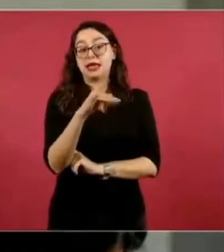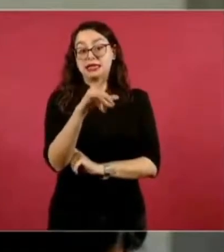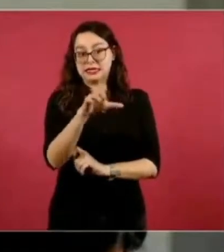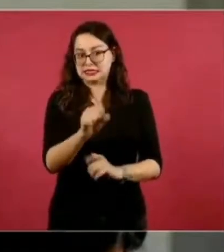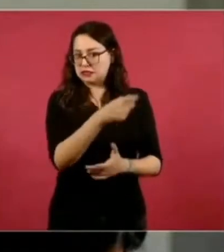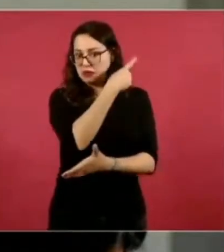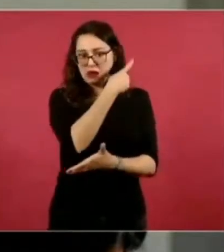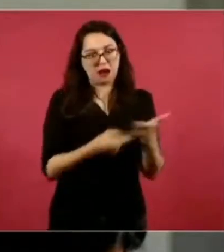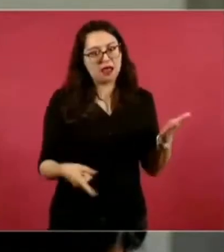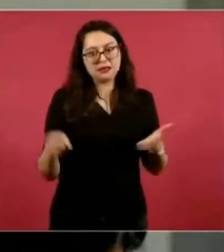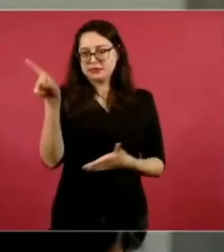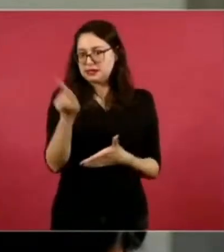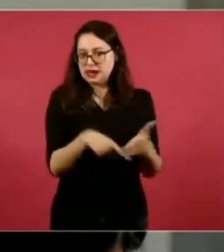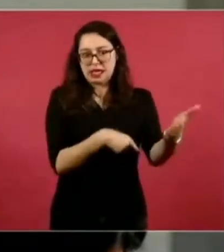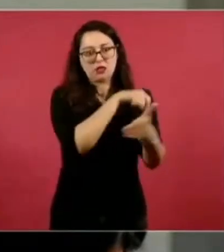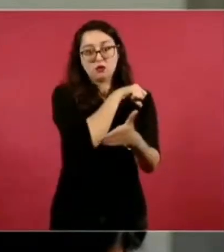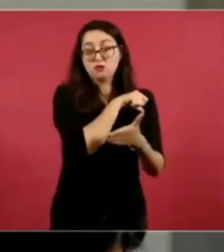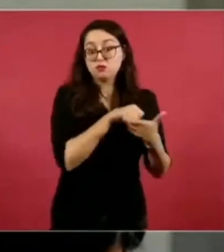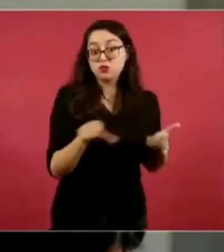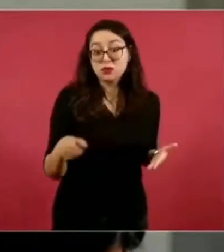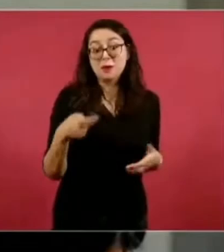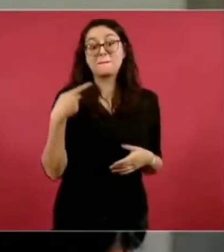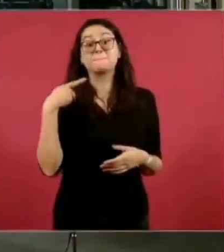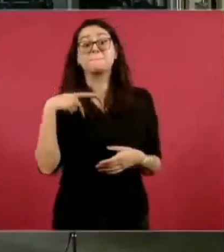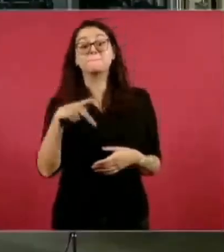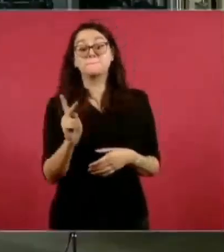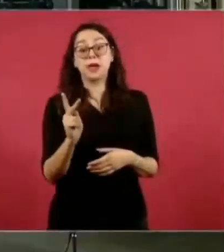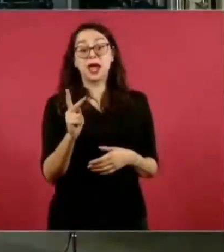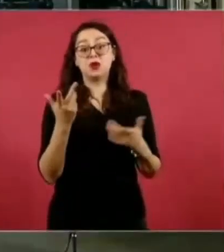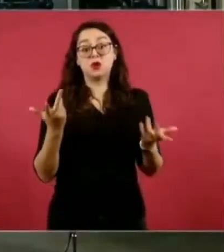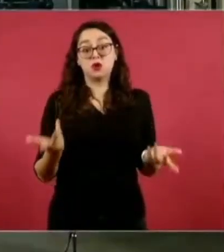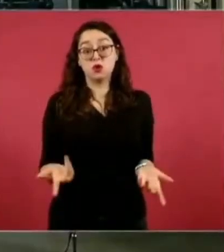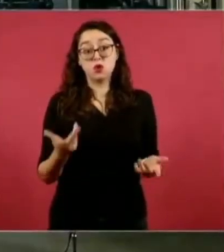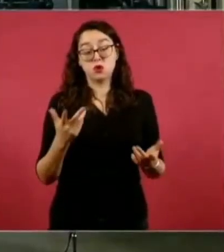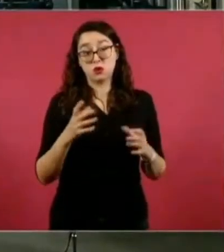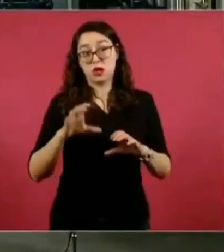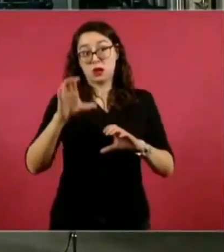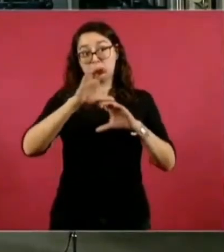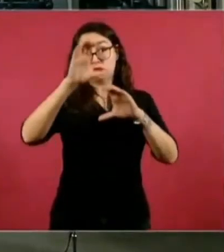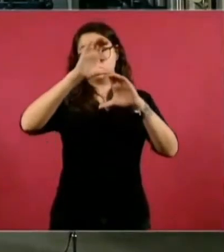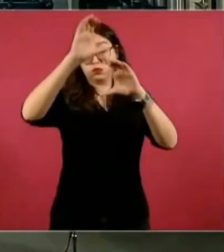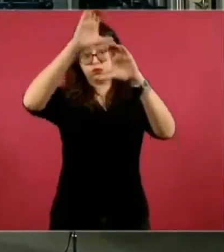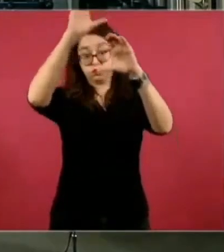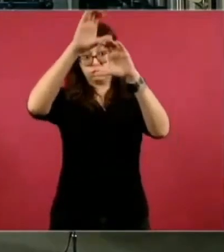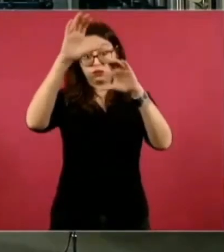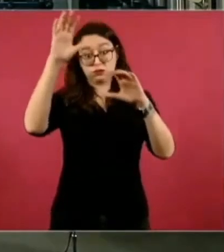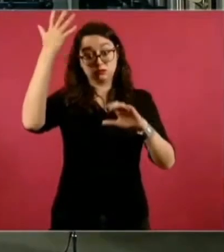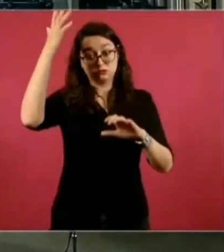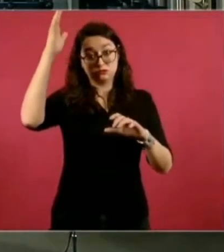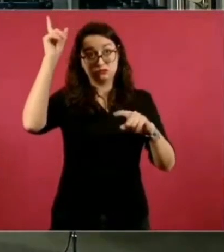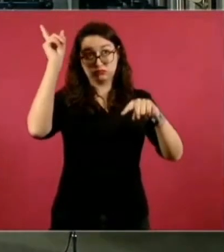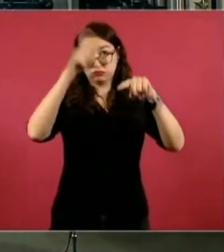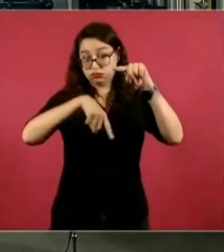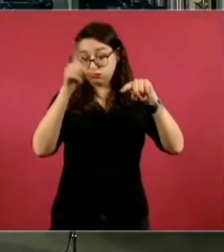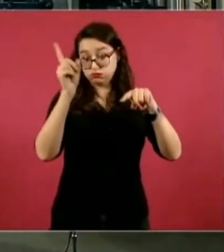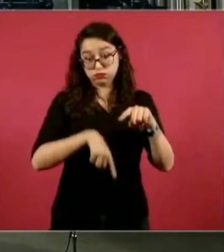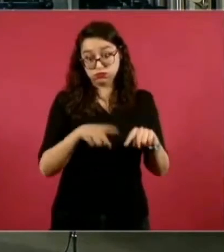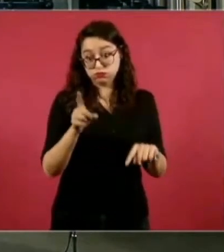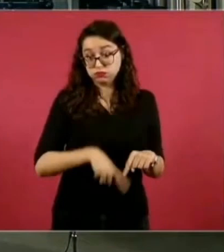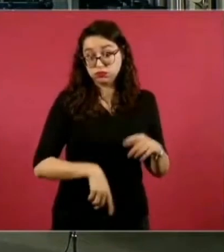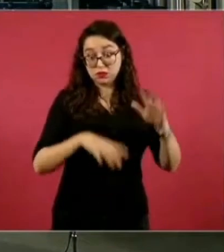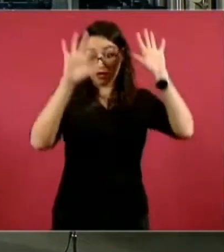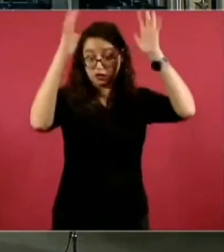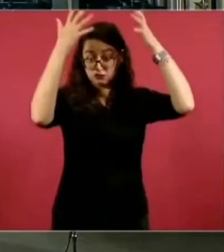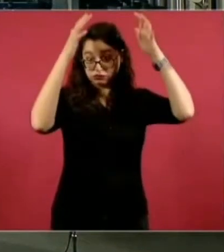término de demolición de los pisos excedentes y devolver al predio a su estado original por la